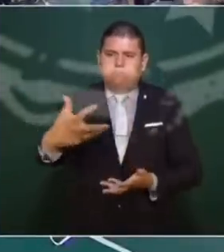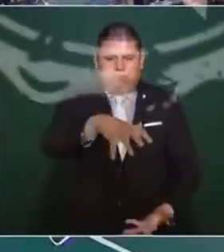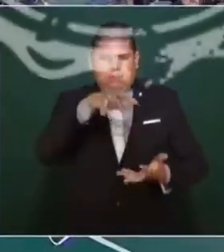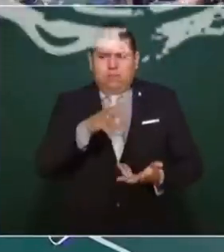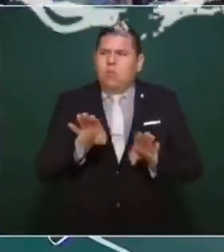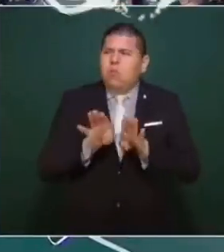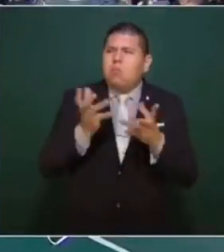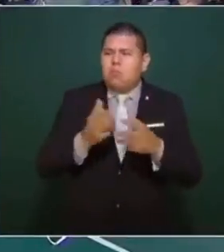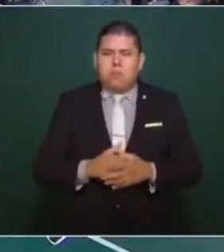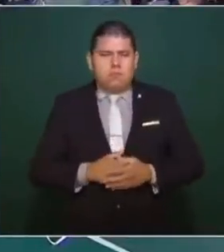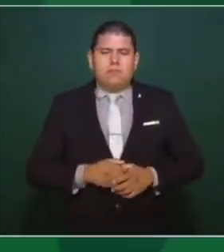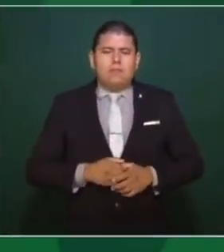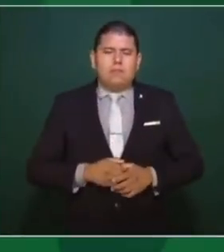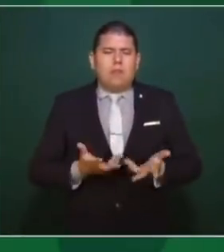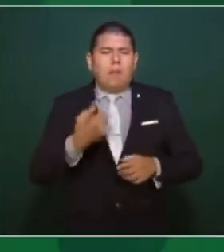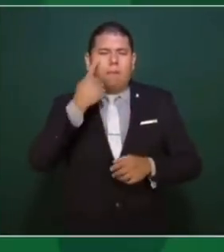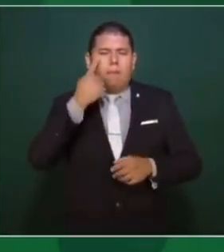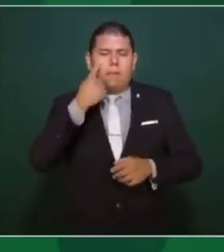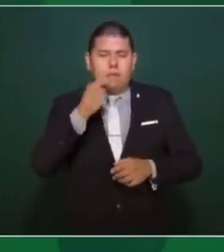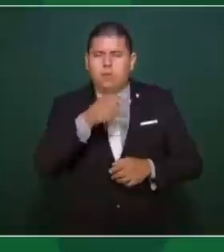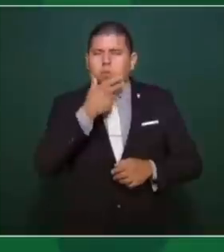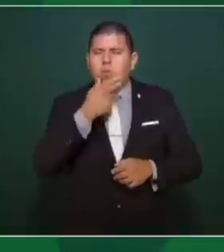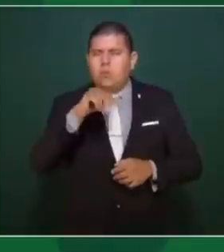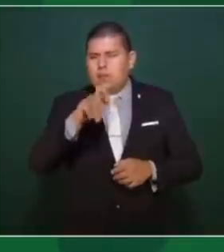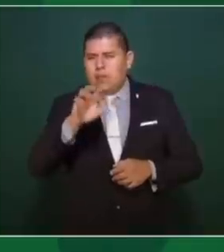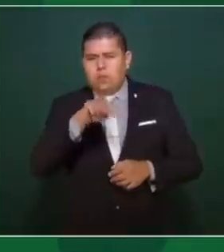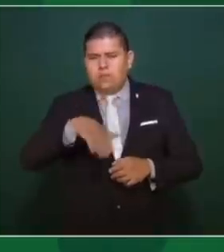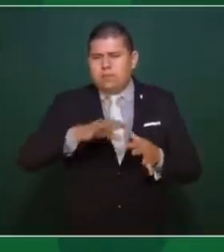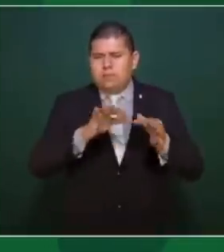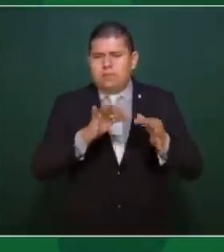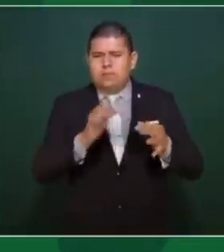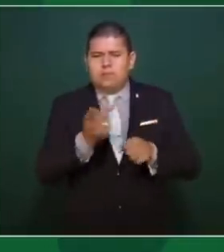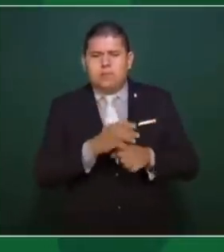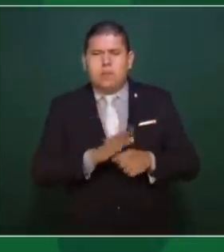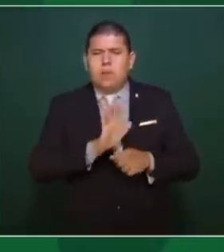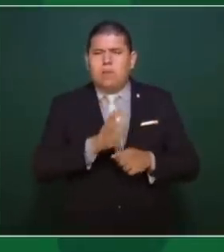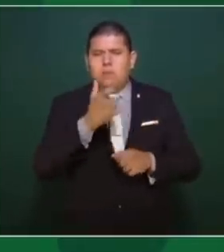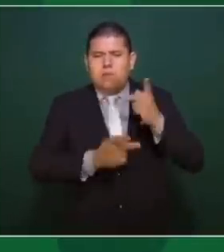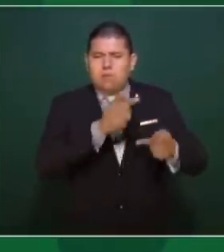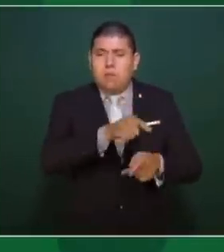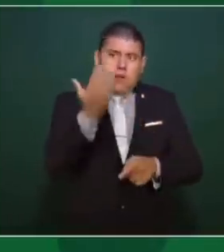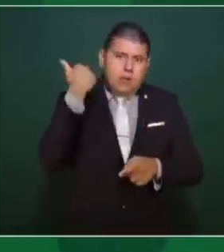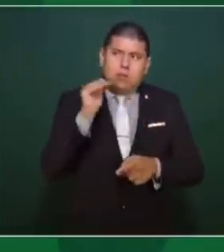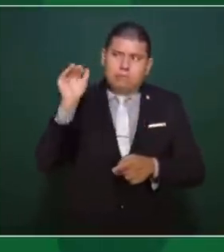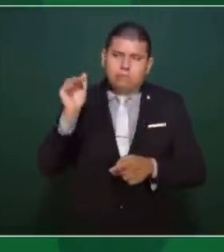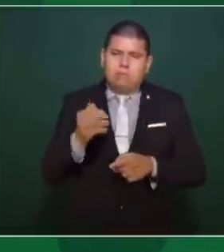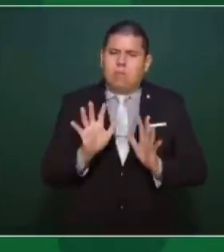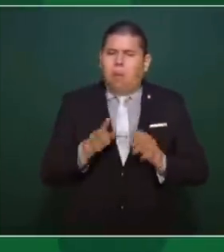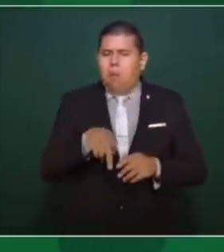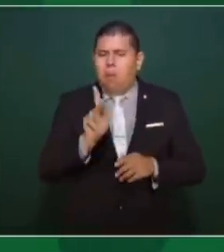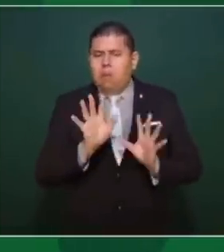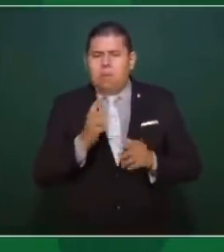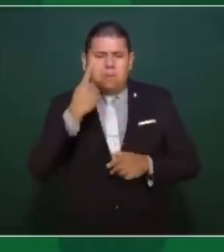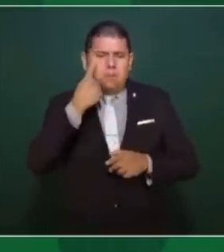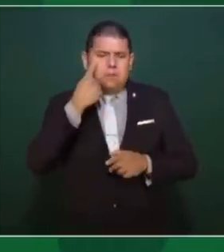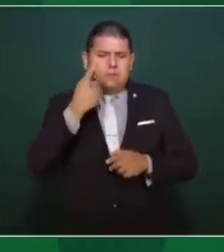Pues hay que hacer la investigación. Él ha estado explicando de que son créditos que solicitó, pero